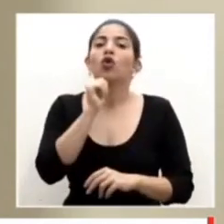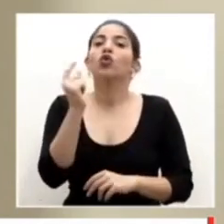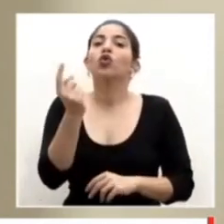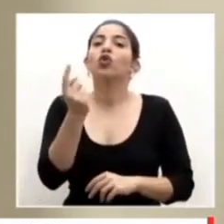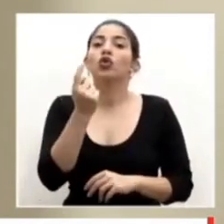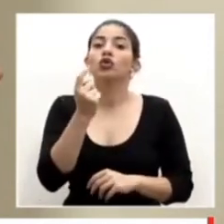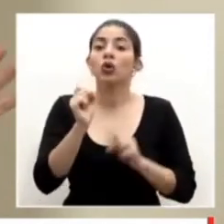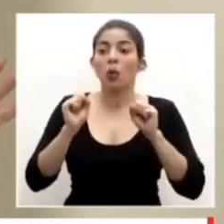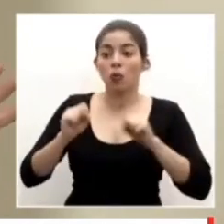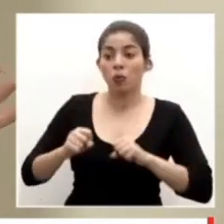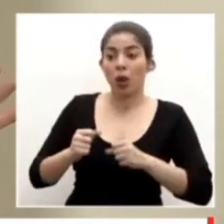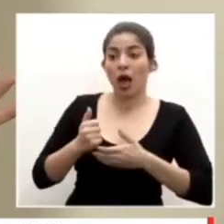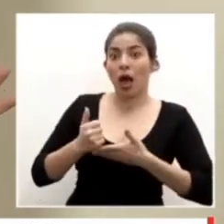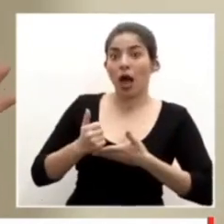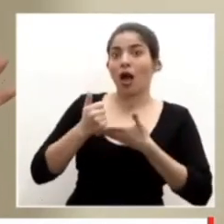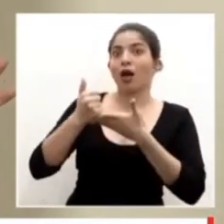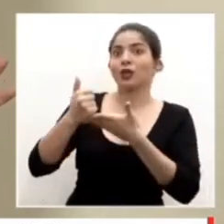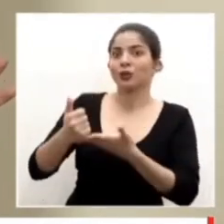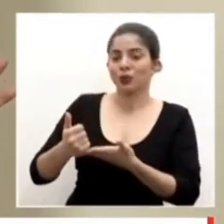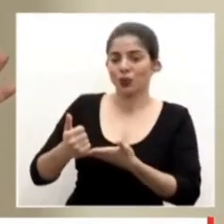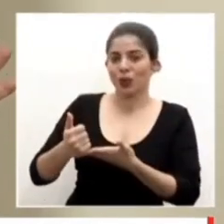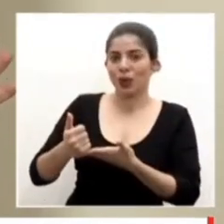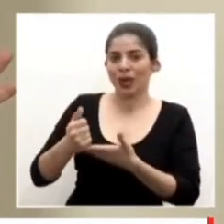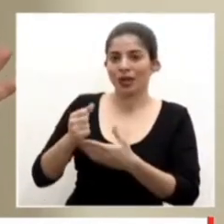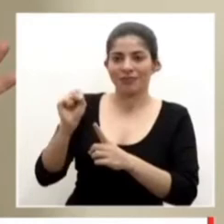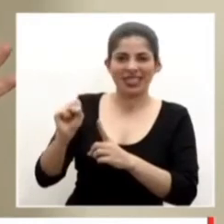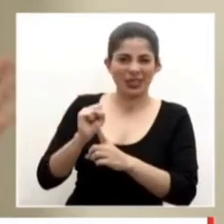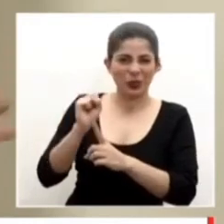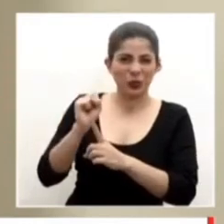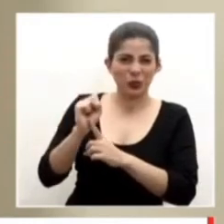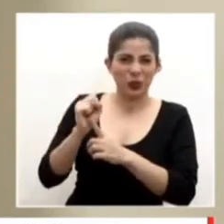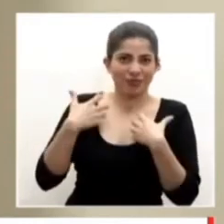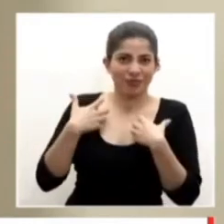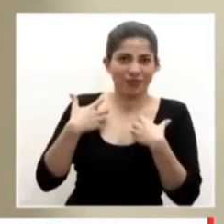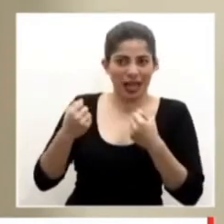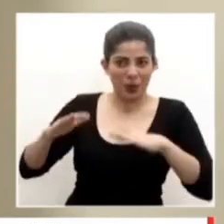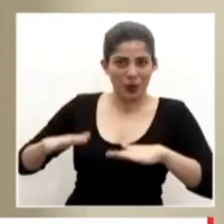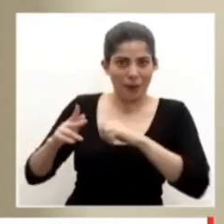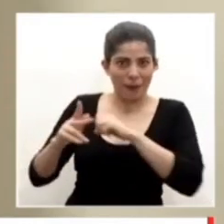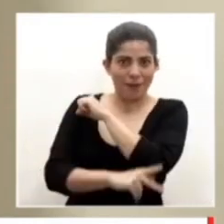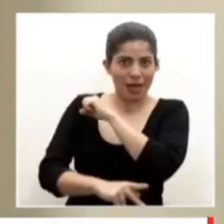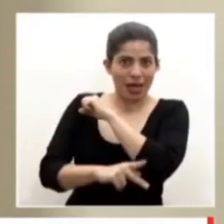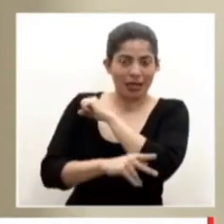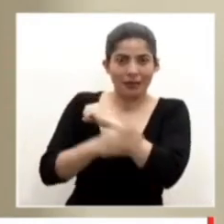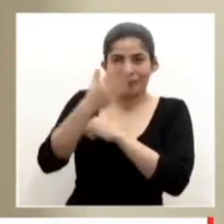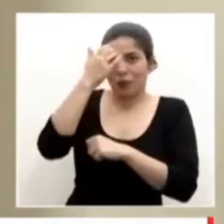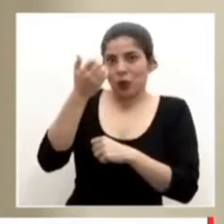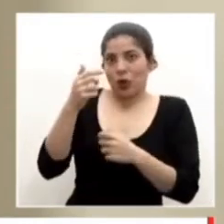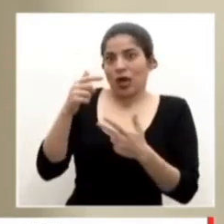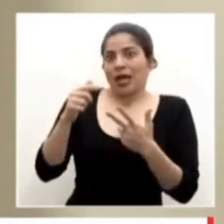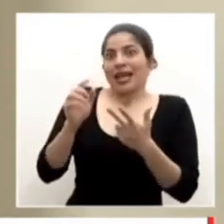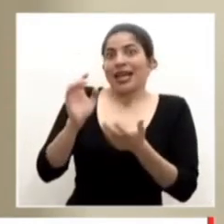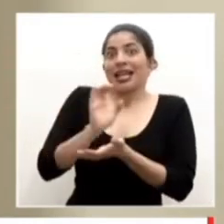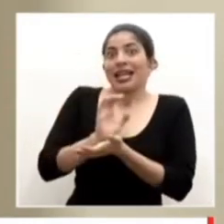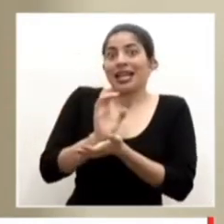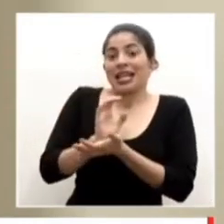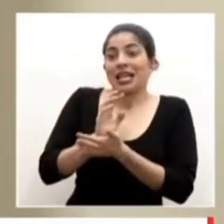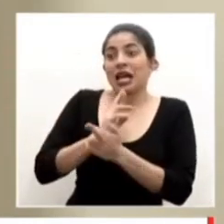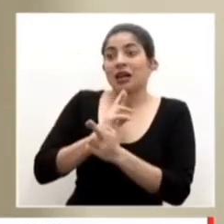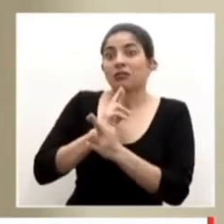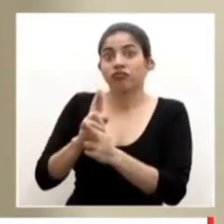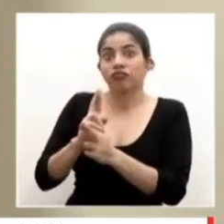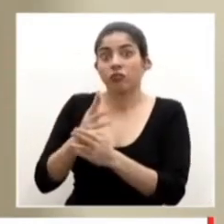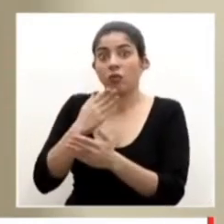ayudamos a resolver una situación sanitaria del país, teniendo una opción clínica eficaz,